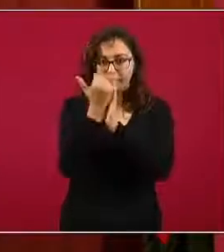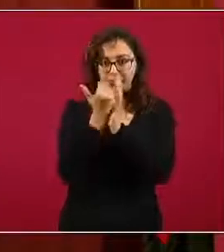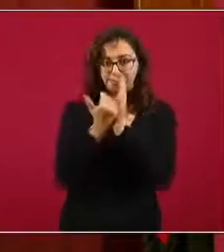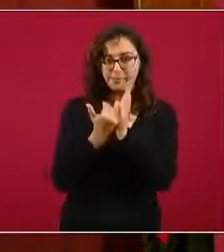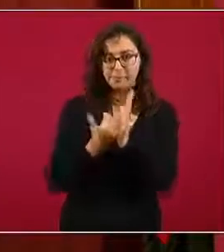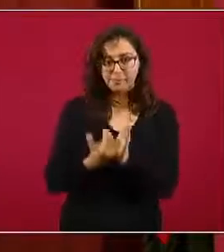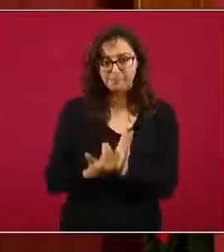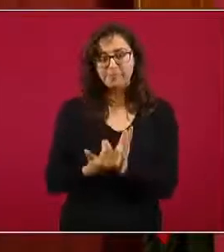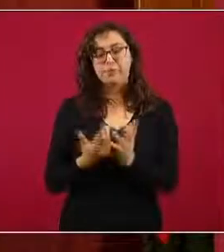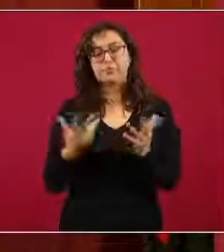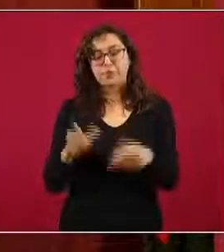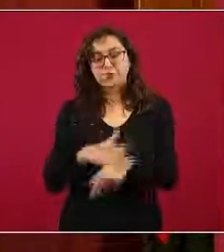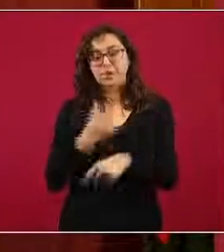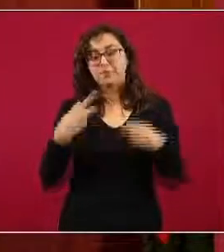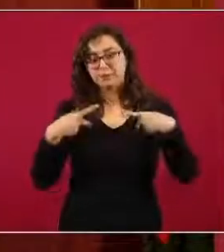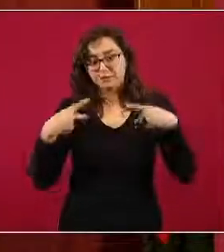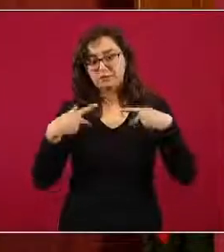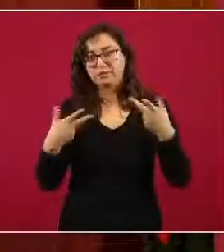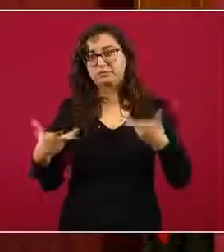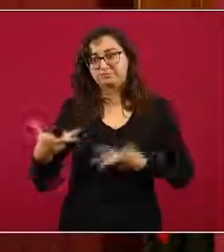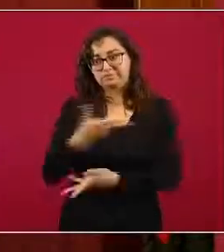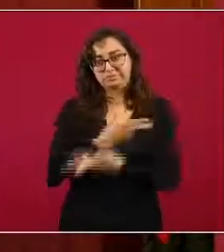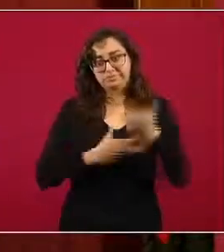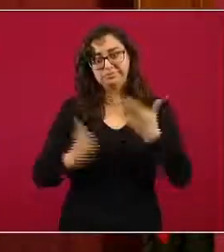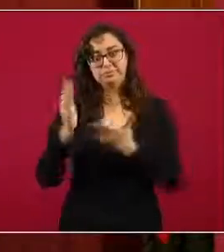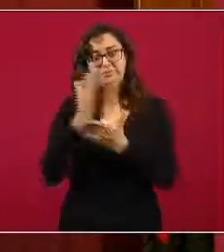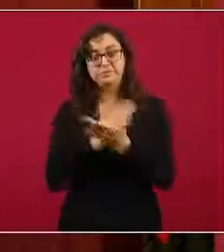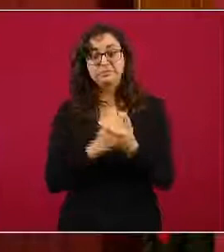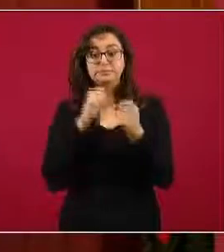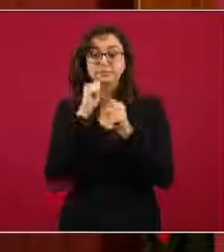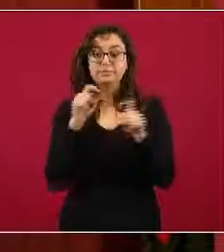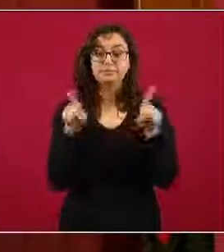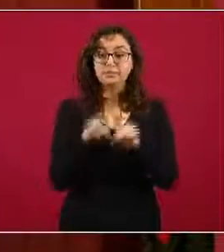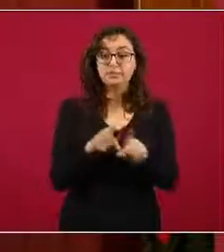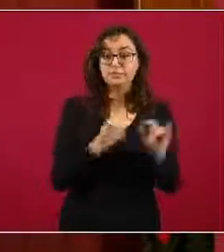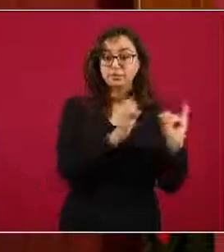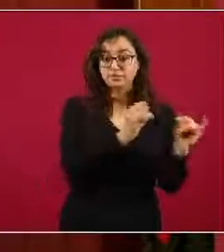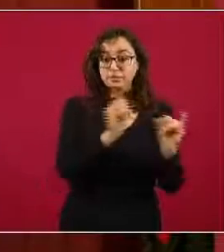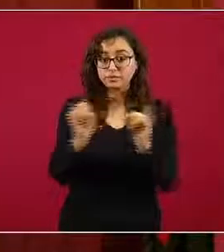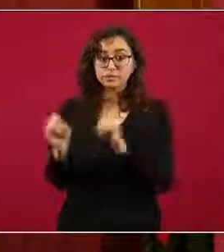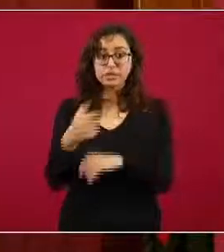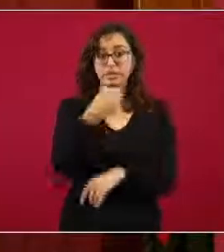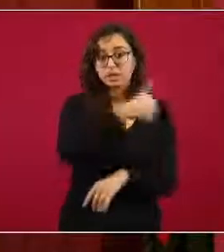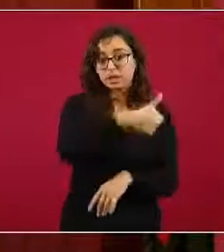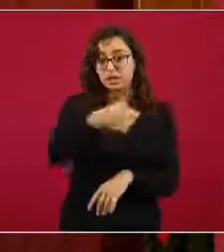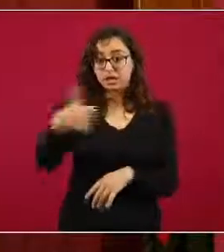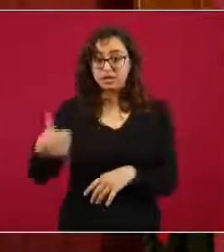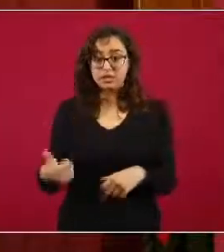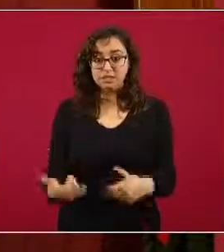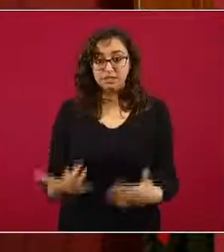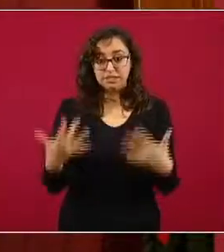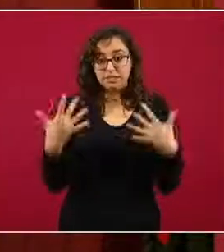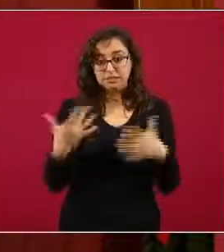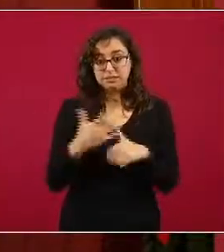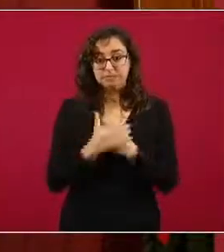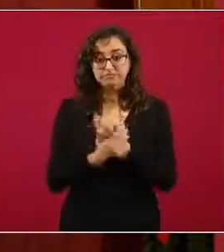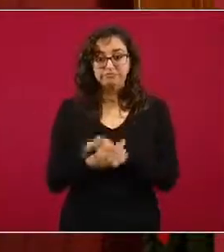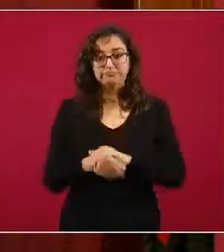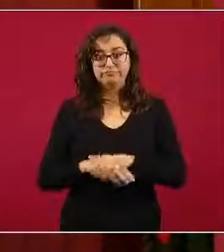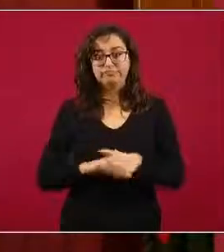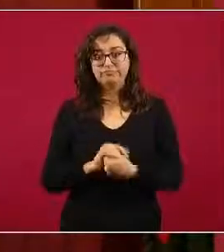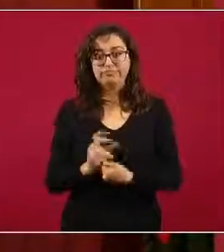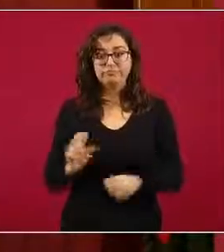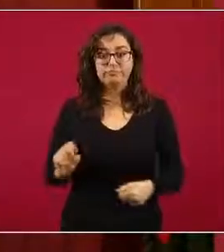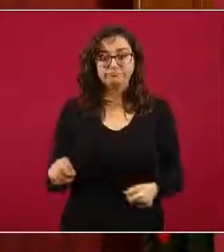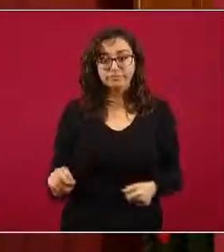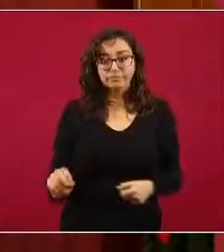tanto, el riesgo de contagiarnos. Y en lo individual, siempre lo recordamos, lavado de manos constante,